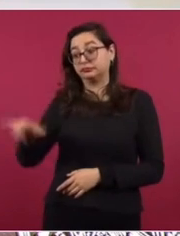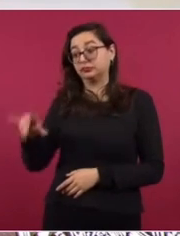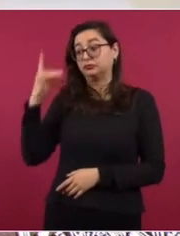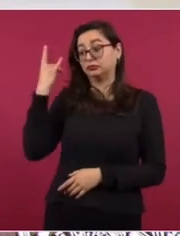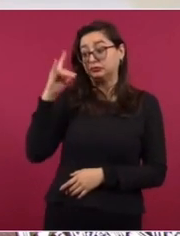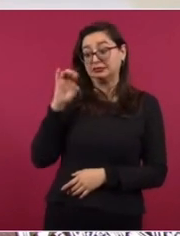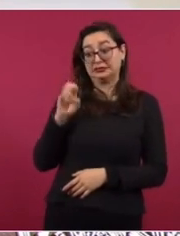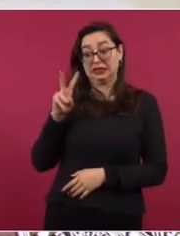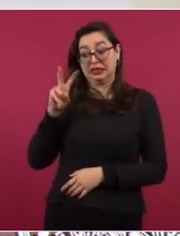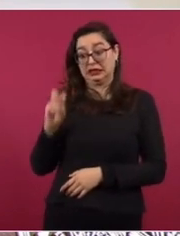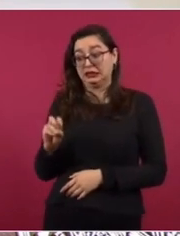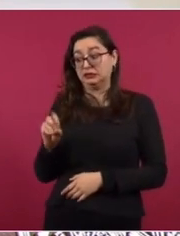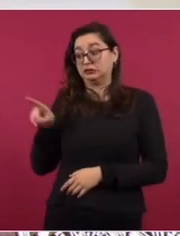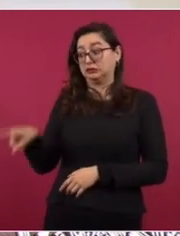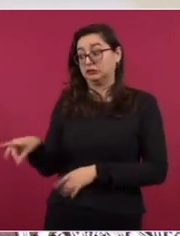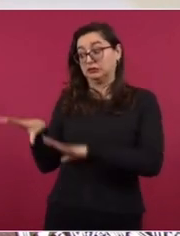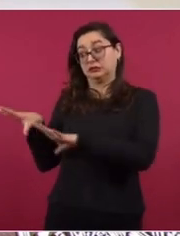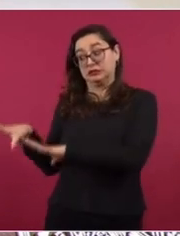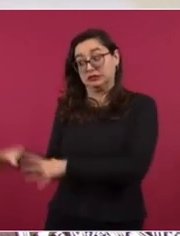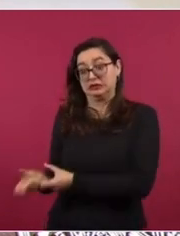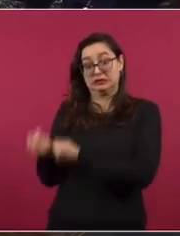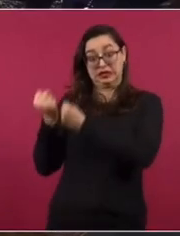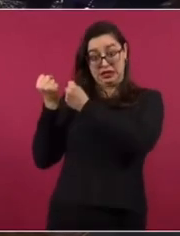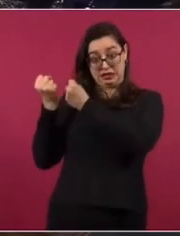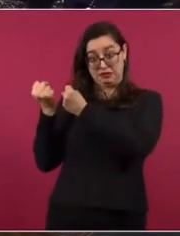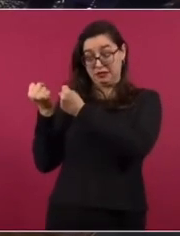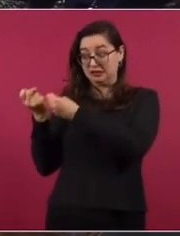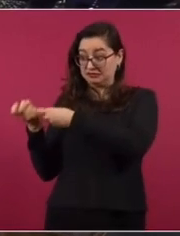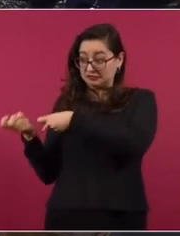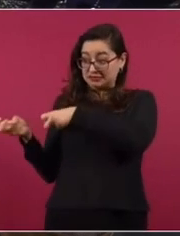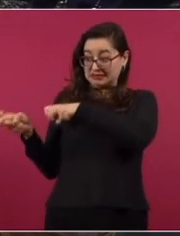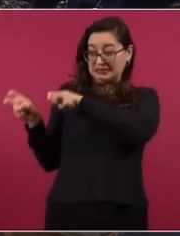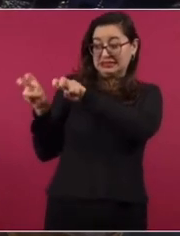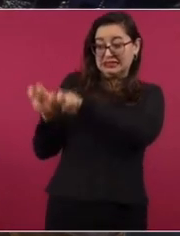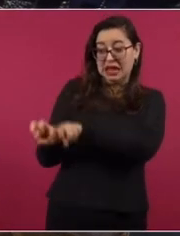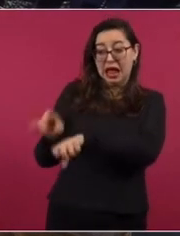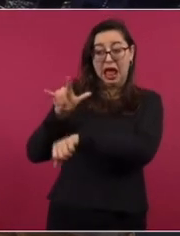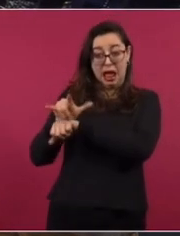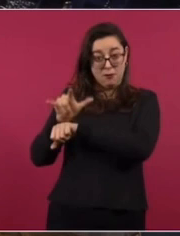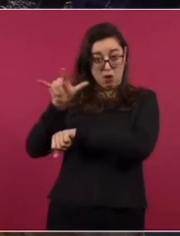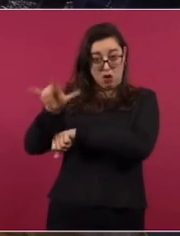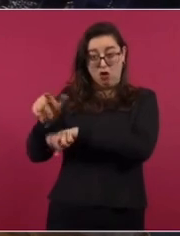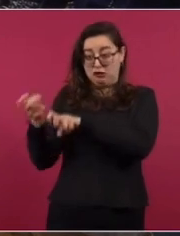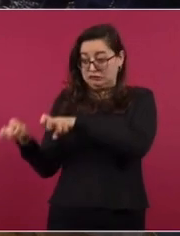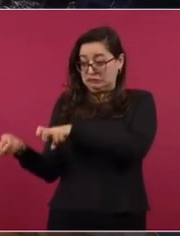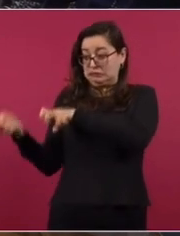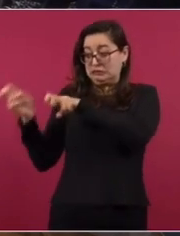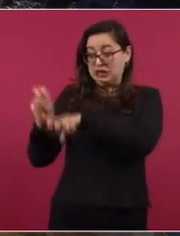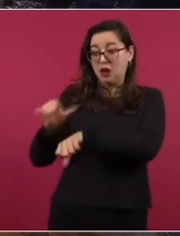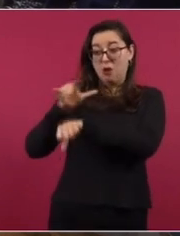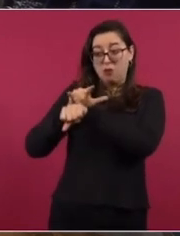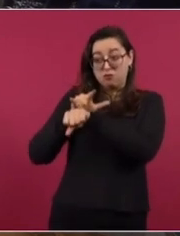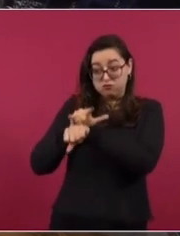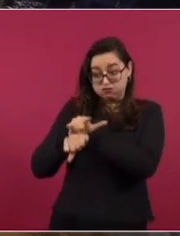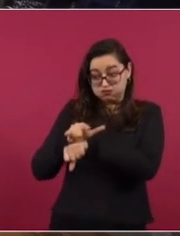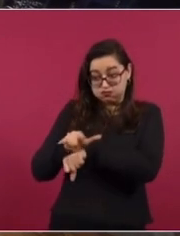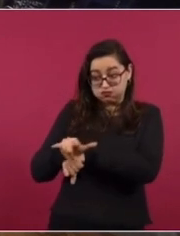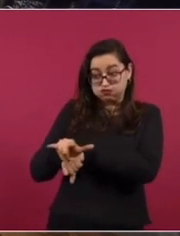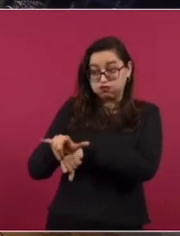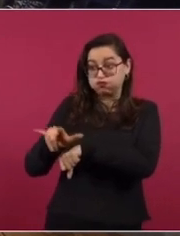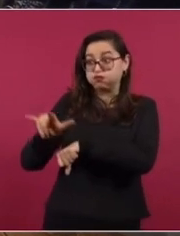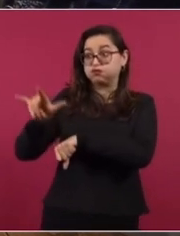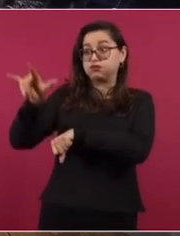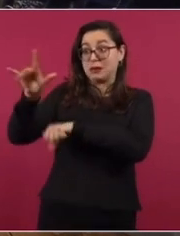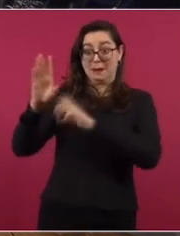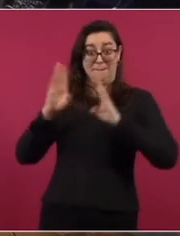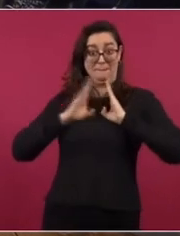e incluso disparan, cuando ya el avión había emprendido el